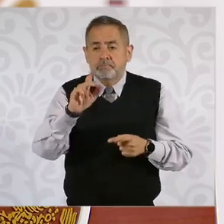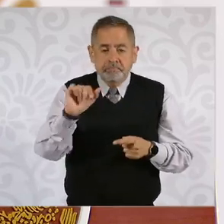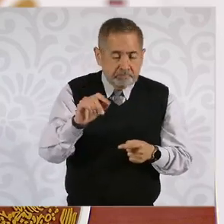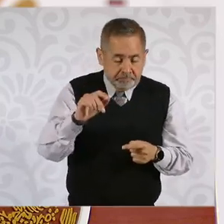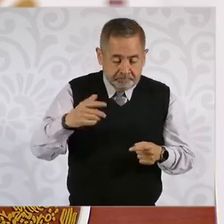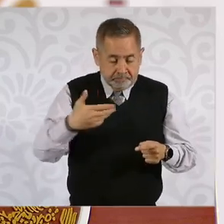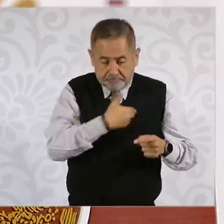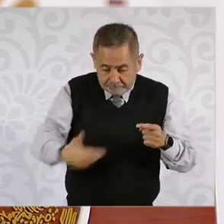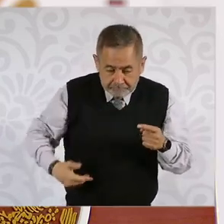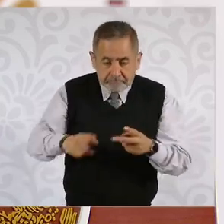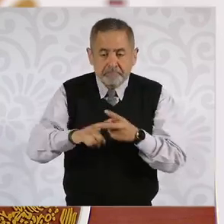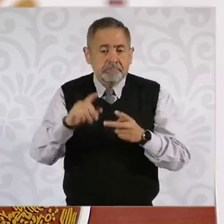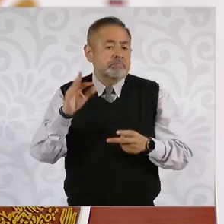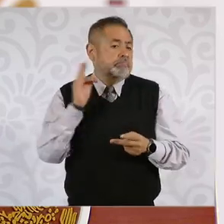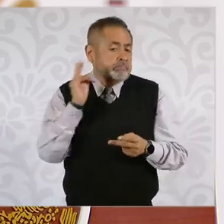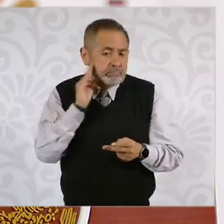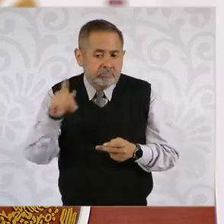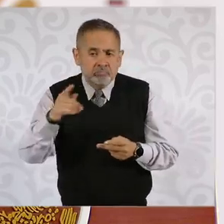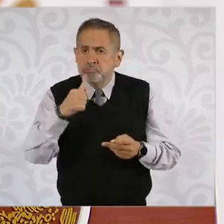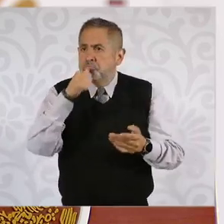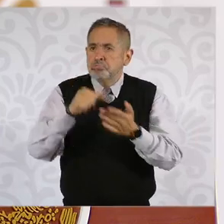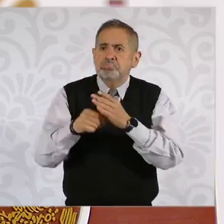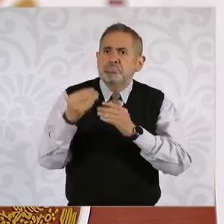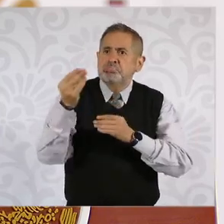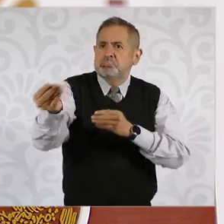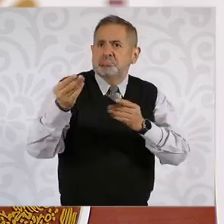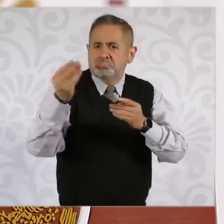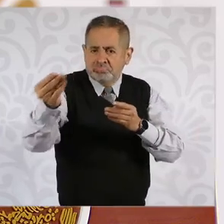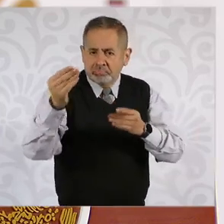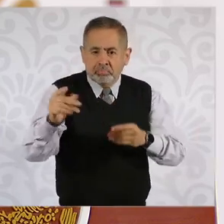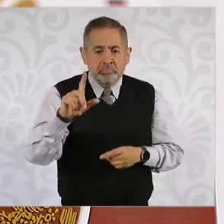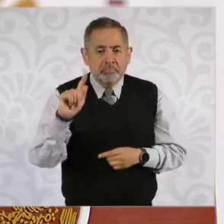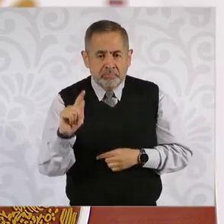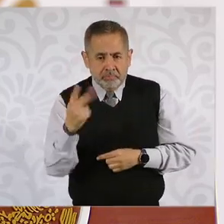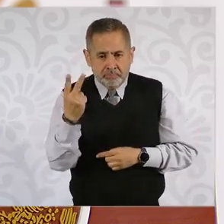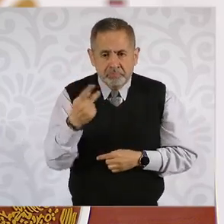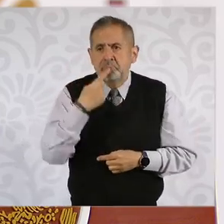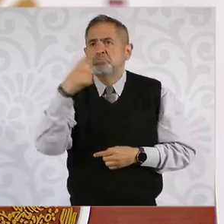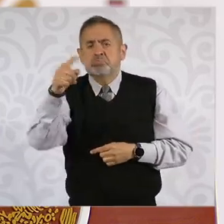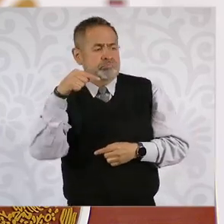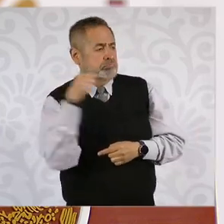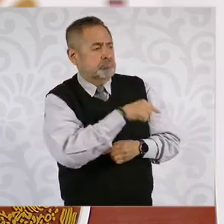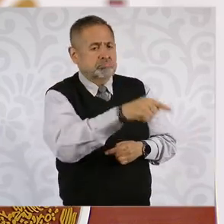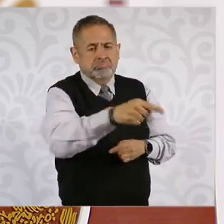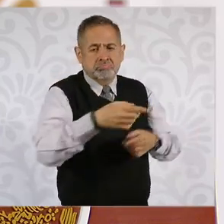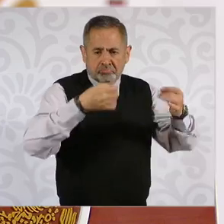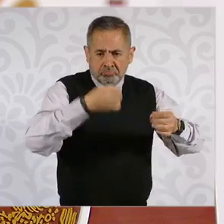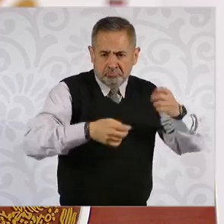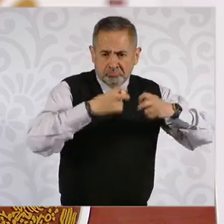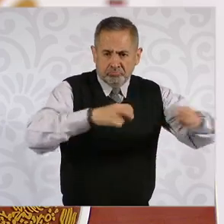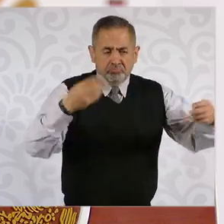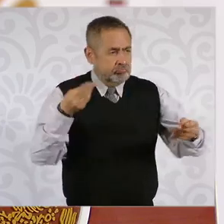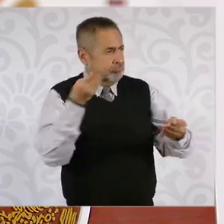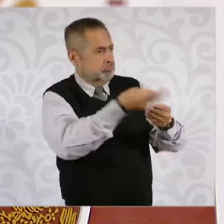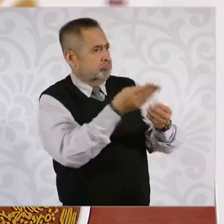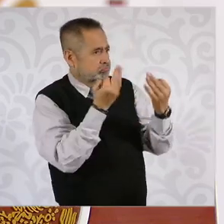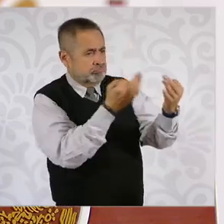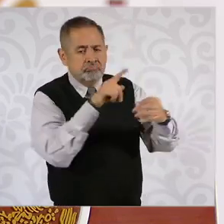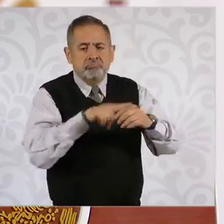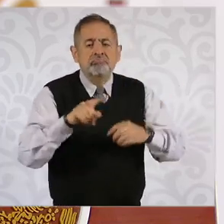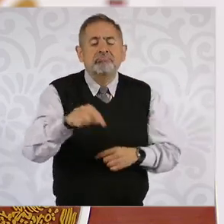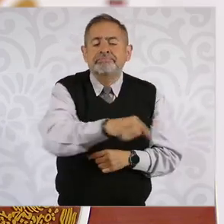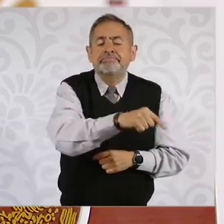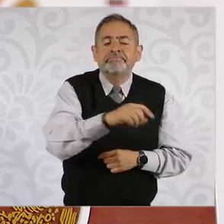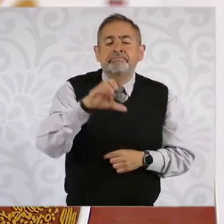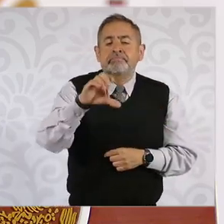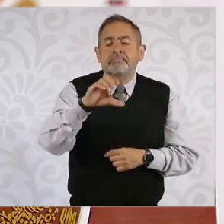República presentaron 72 denuncias contra jueces y magistrados ante el Consejo de la Judicatura Federal,